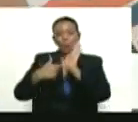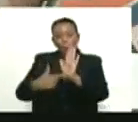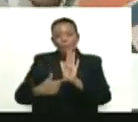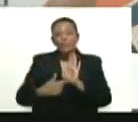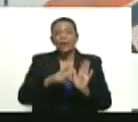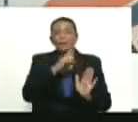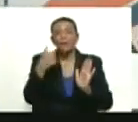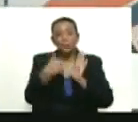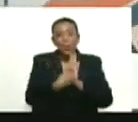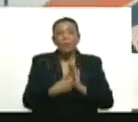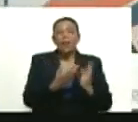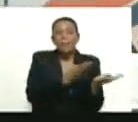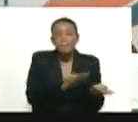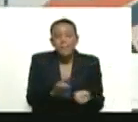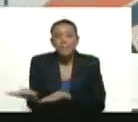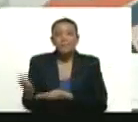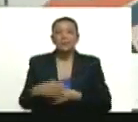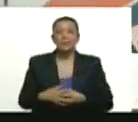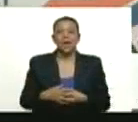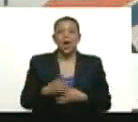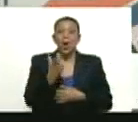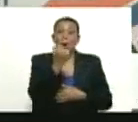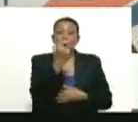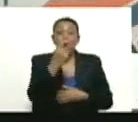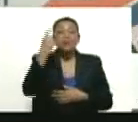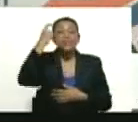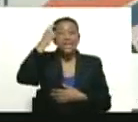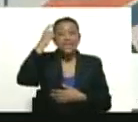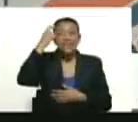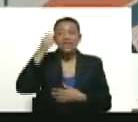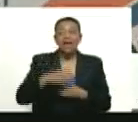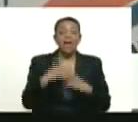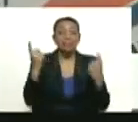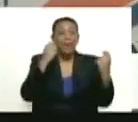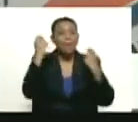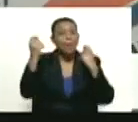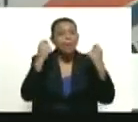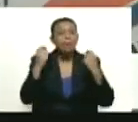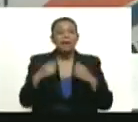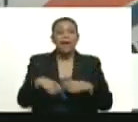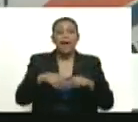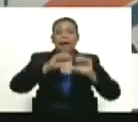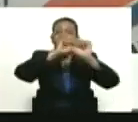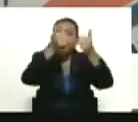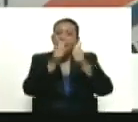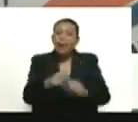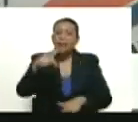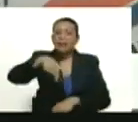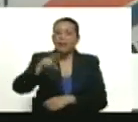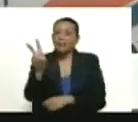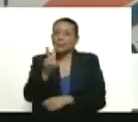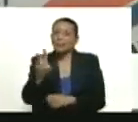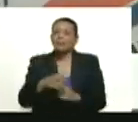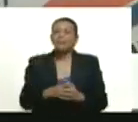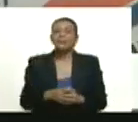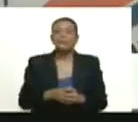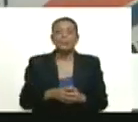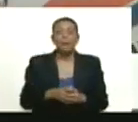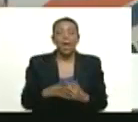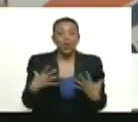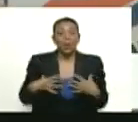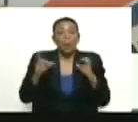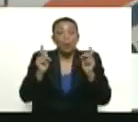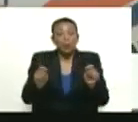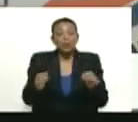le damos la más cordial bienvenida. Son 11 días de movilización alrededor de las artes escénicas en Venezuela. Es una